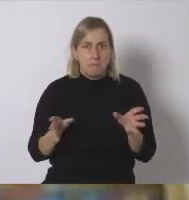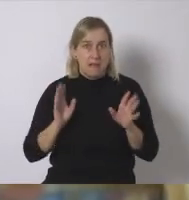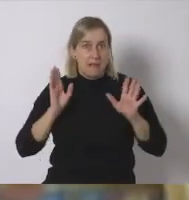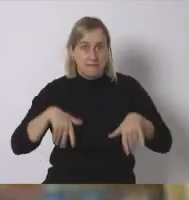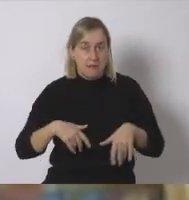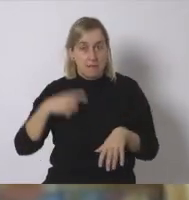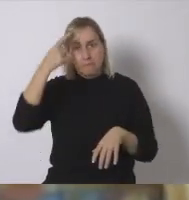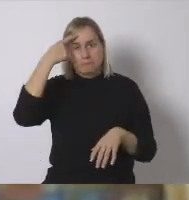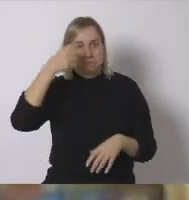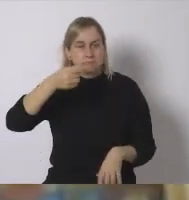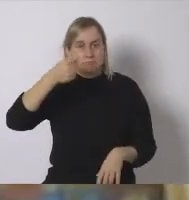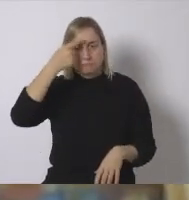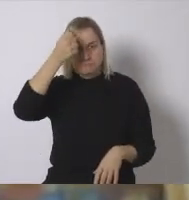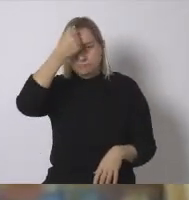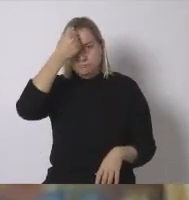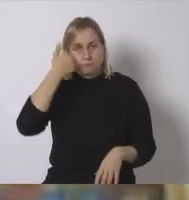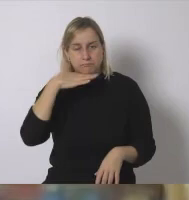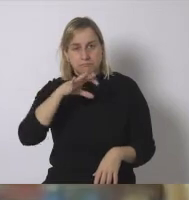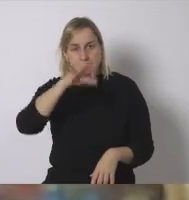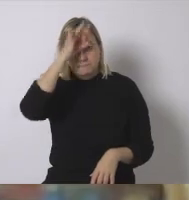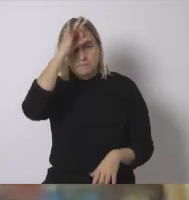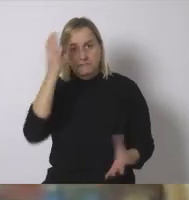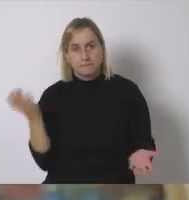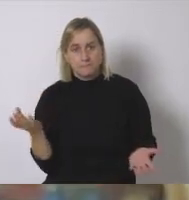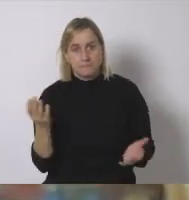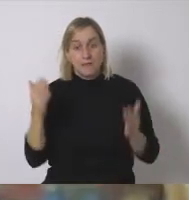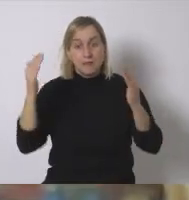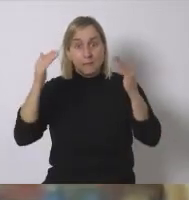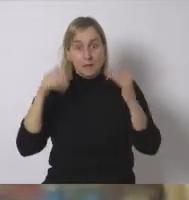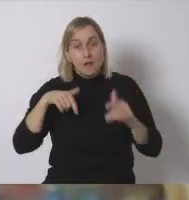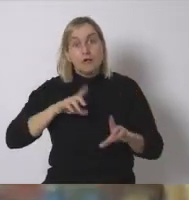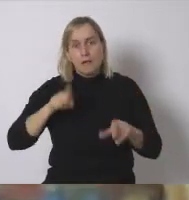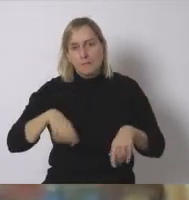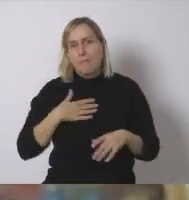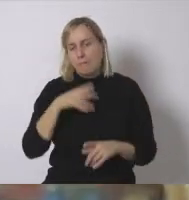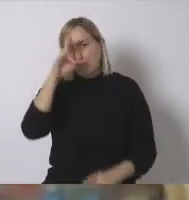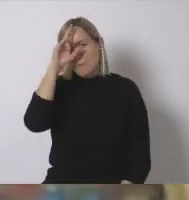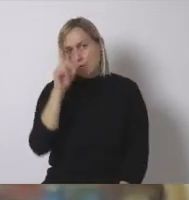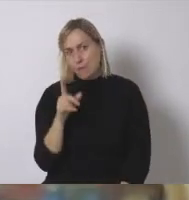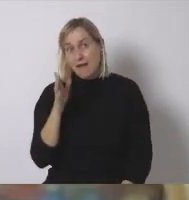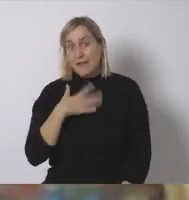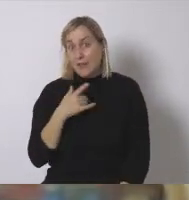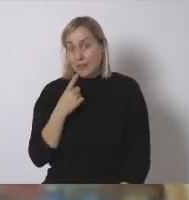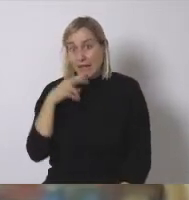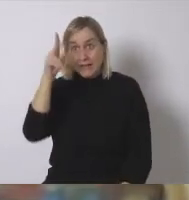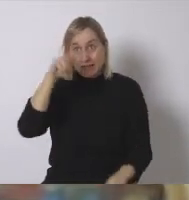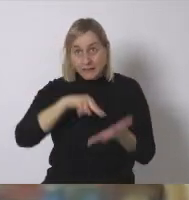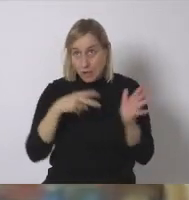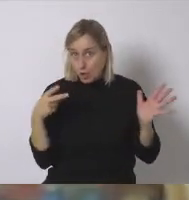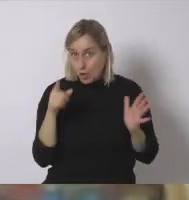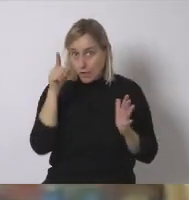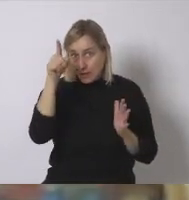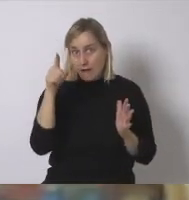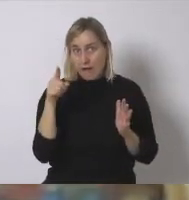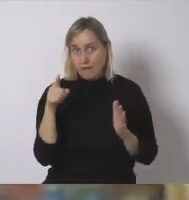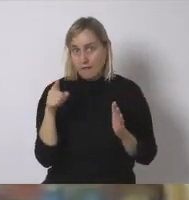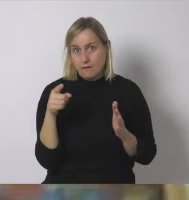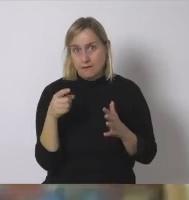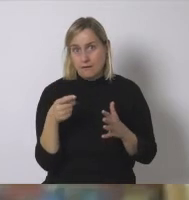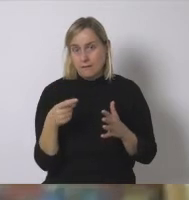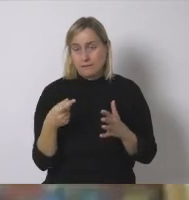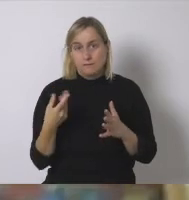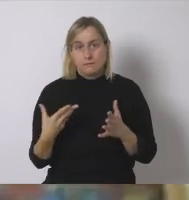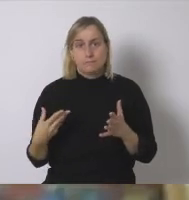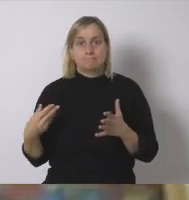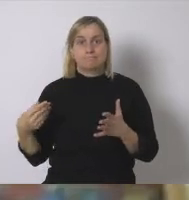ignorante pero en realidad eso me preocupa porque significa que esa tecnología responde de nuevo